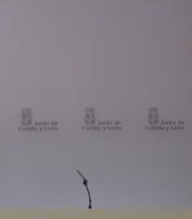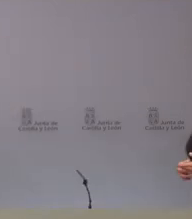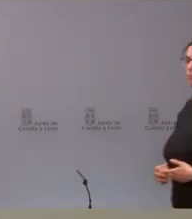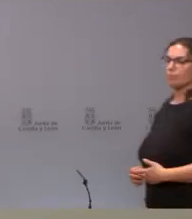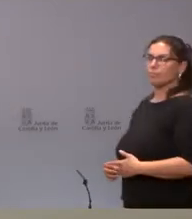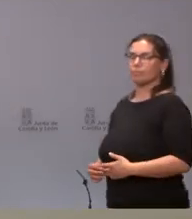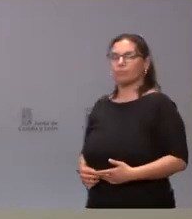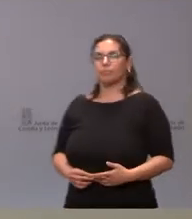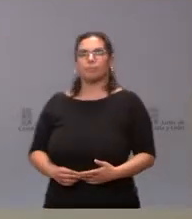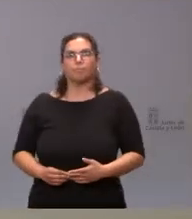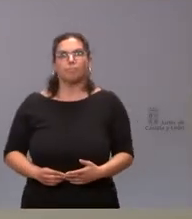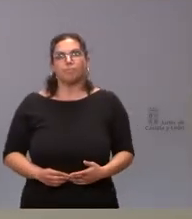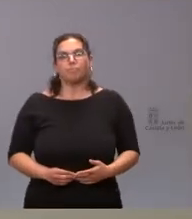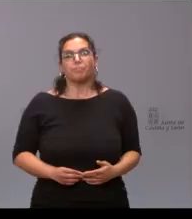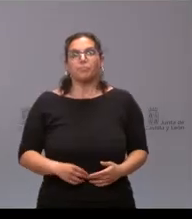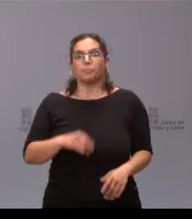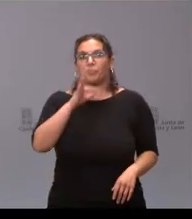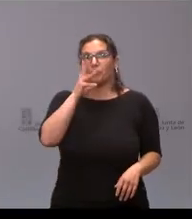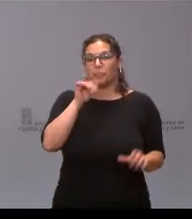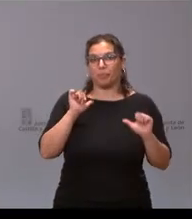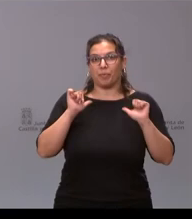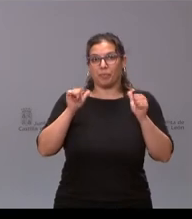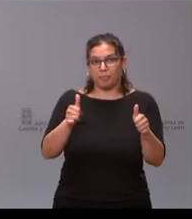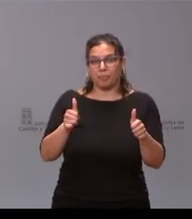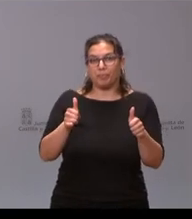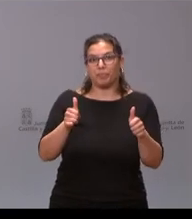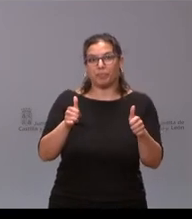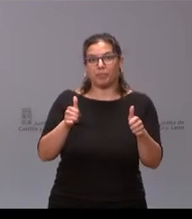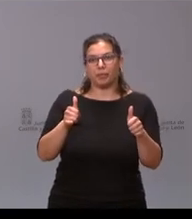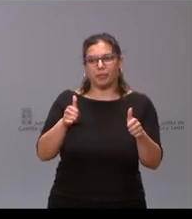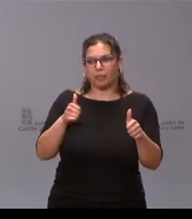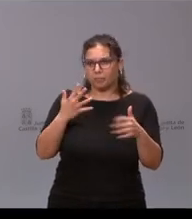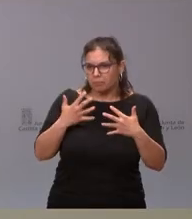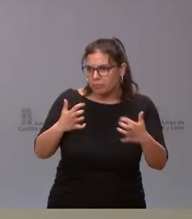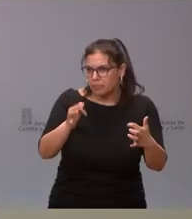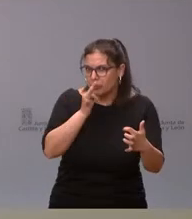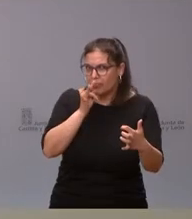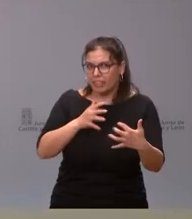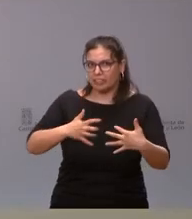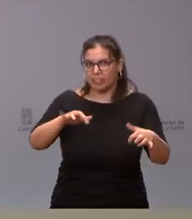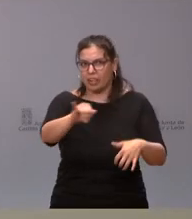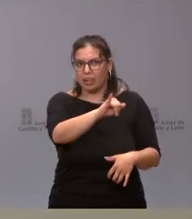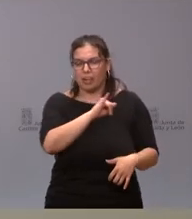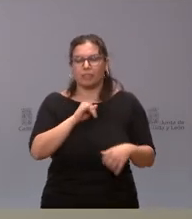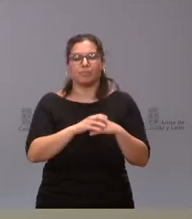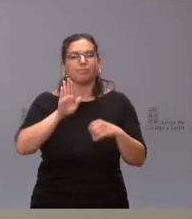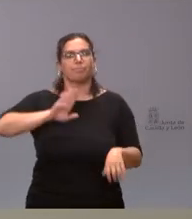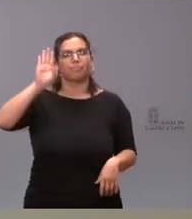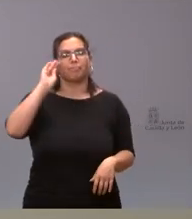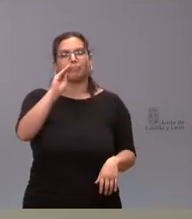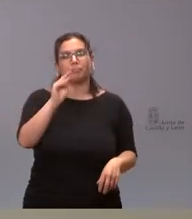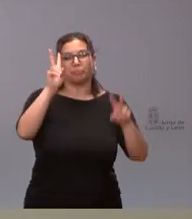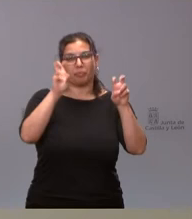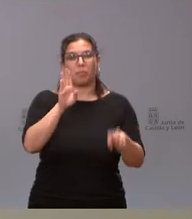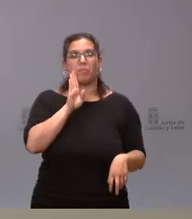vamos a abrir aquí un turno de preguntas con los profesionales hay todavía una pregunta respecto a la cuestión esa que han planteado